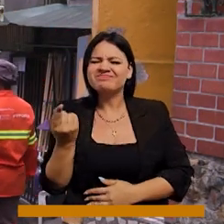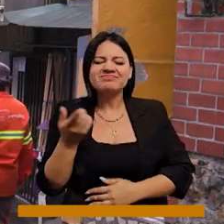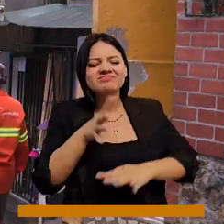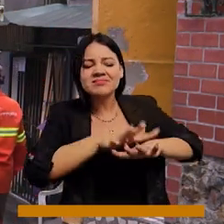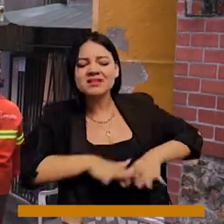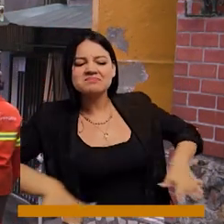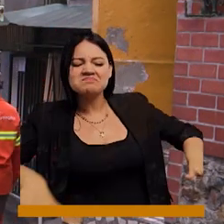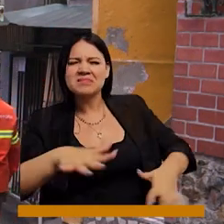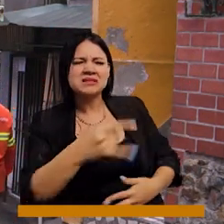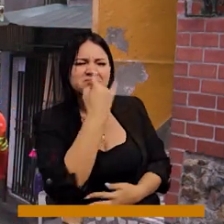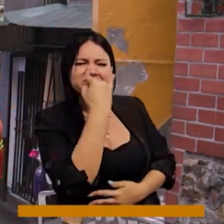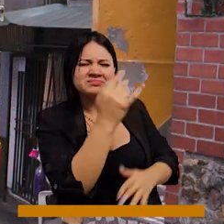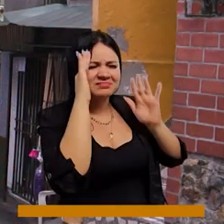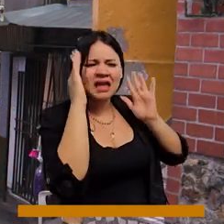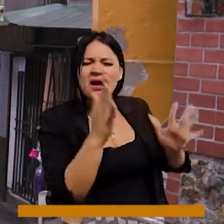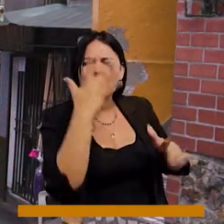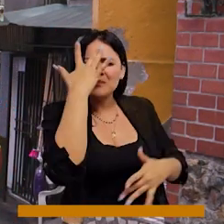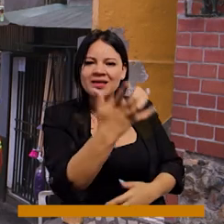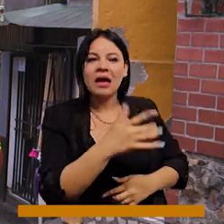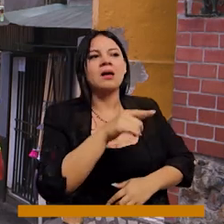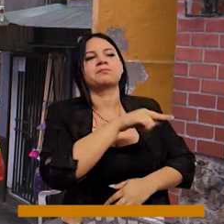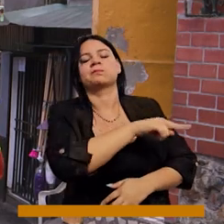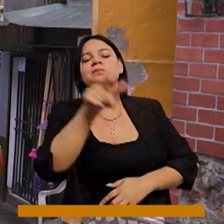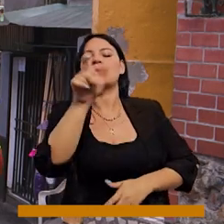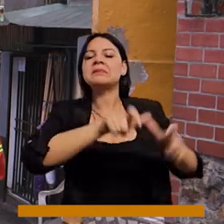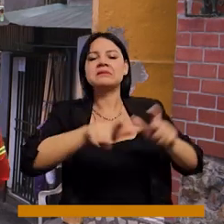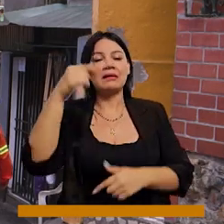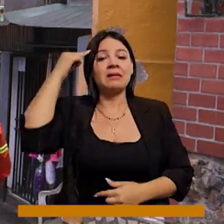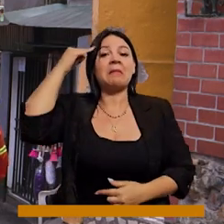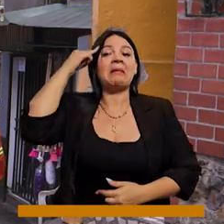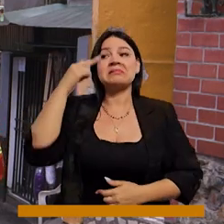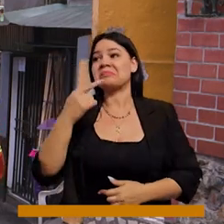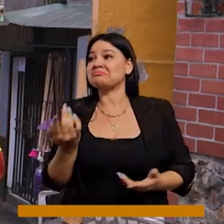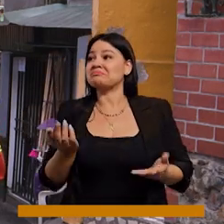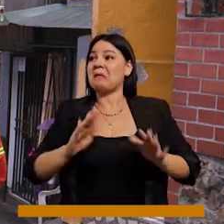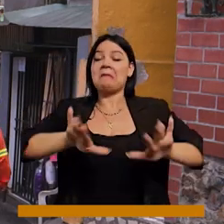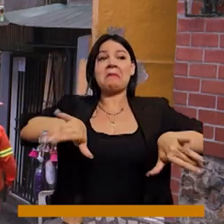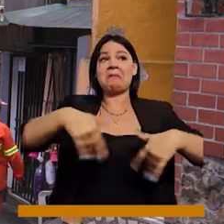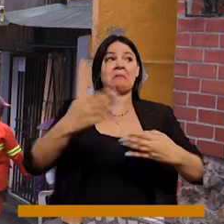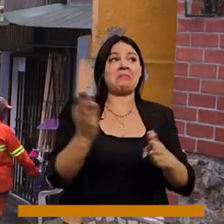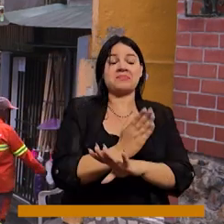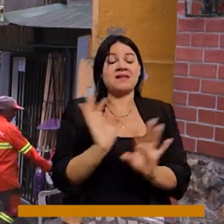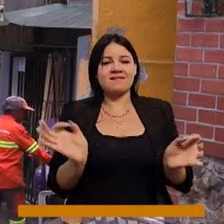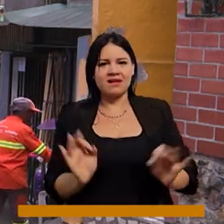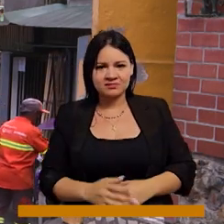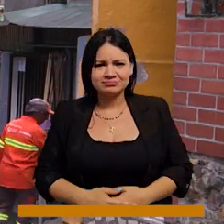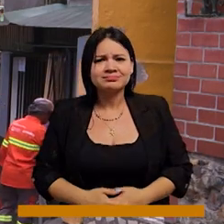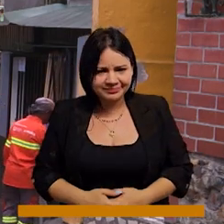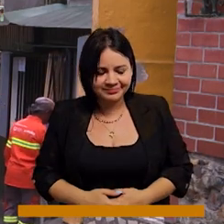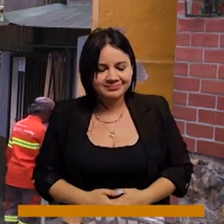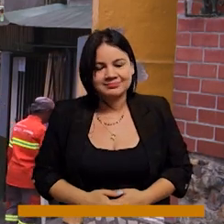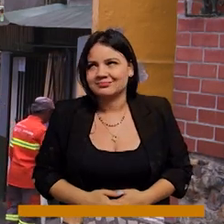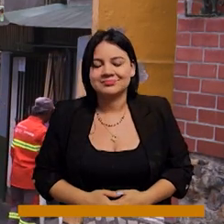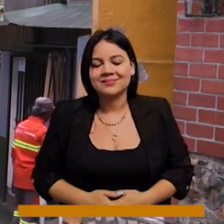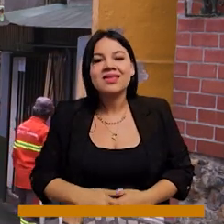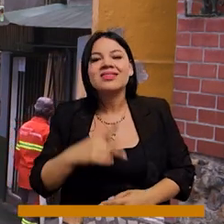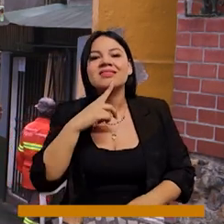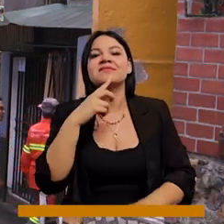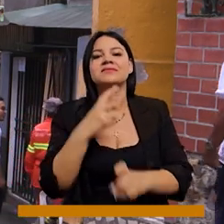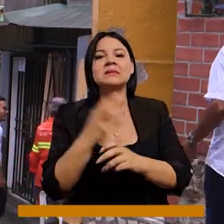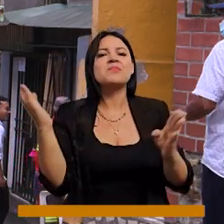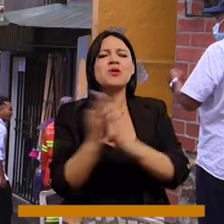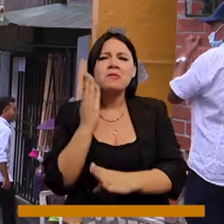territorio me llama más la atención, es porque la gente cree que acá no hay nada, ningún problema, y acá hay diversos